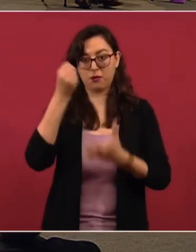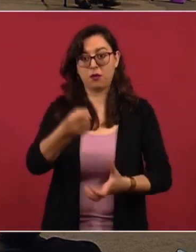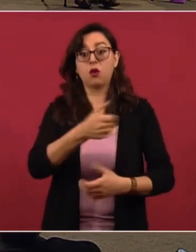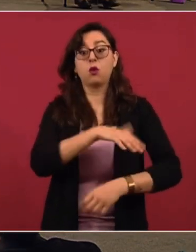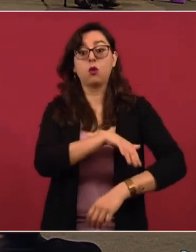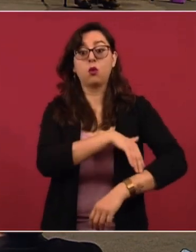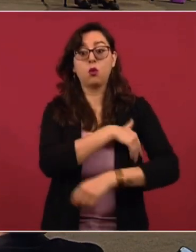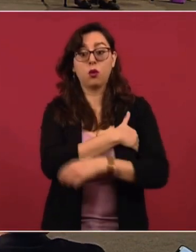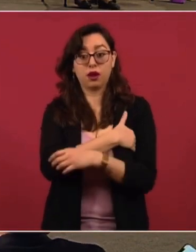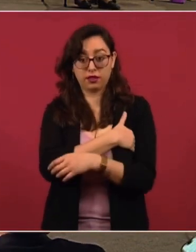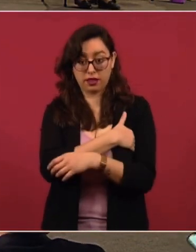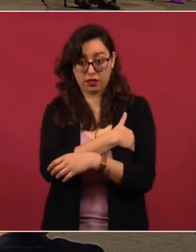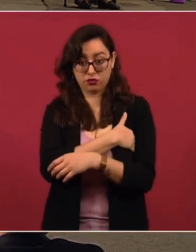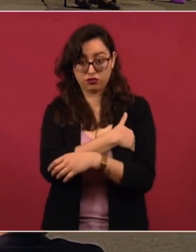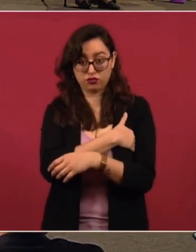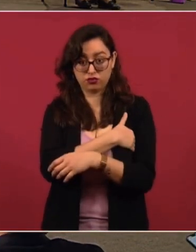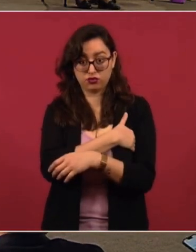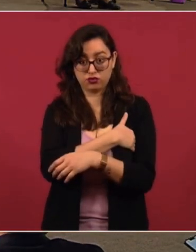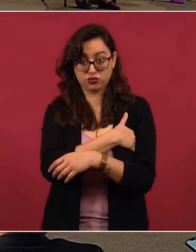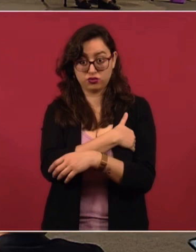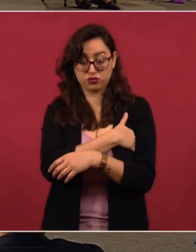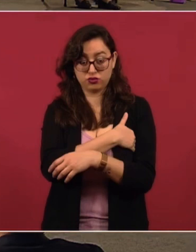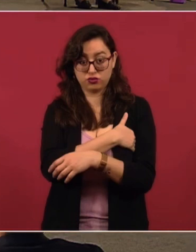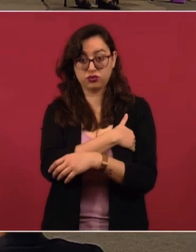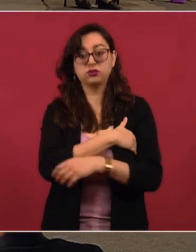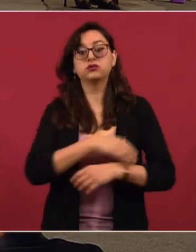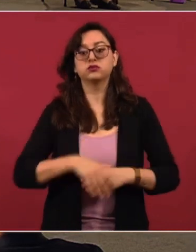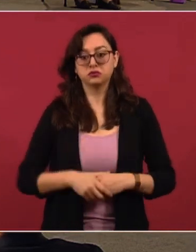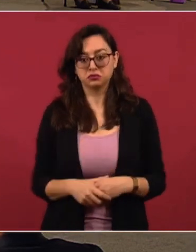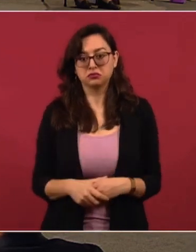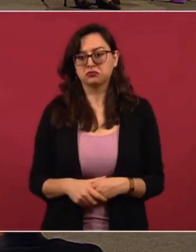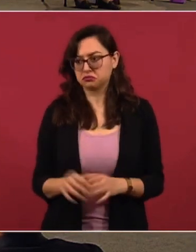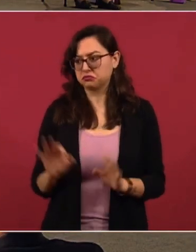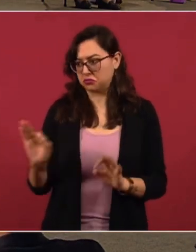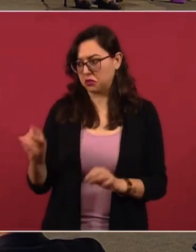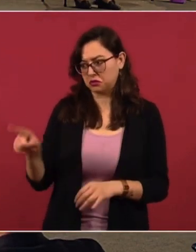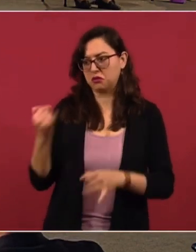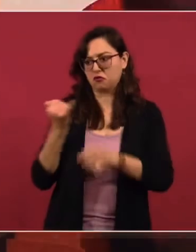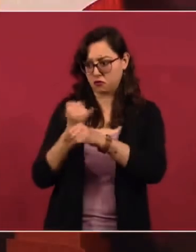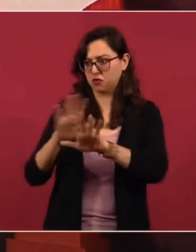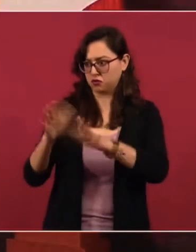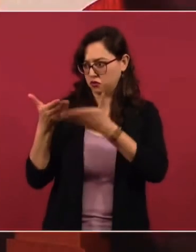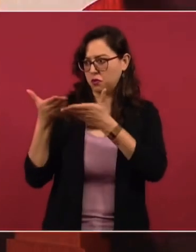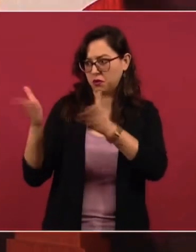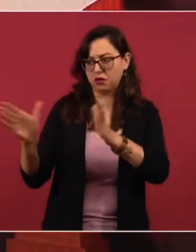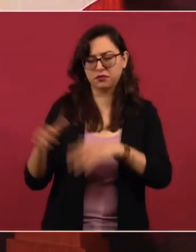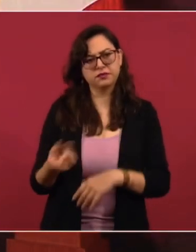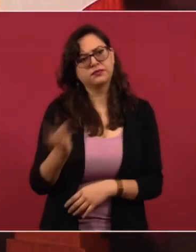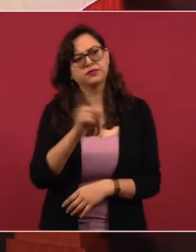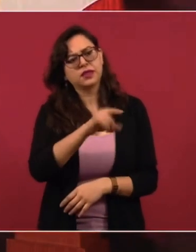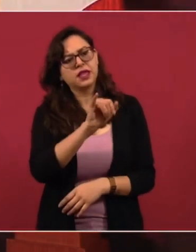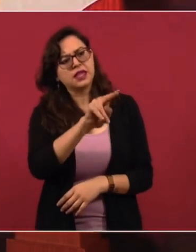Así queremos conocer los videicomisos del INE.